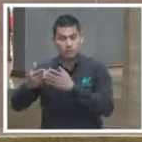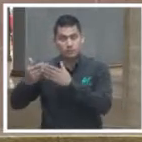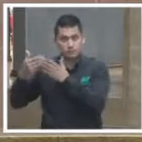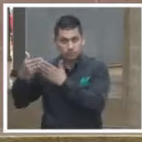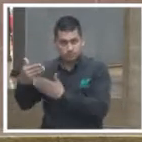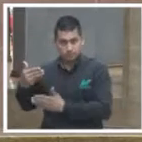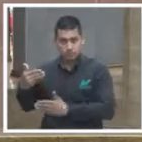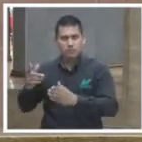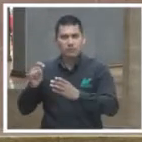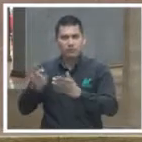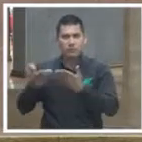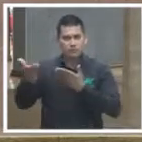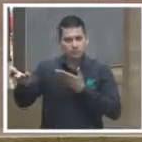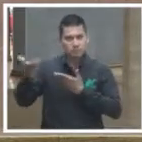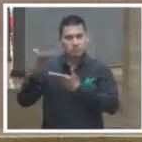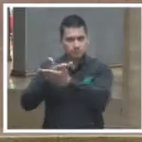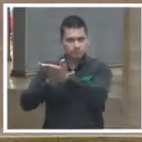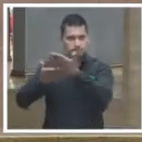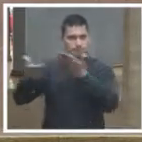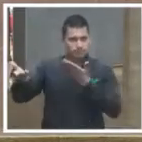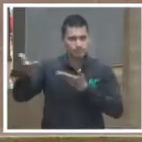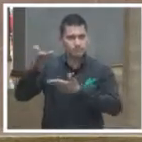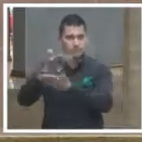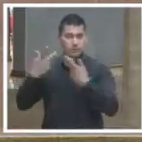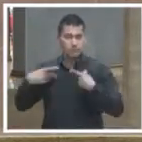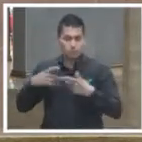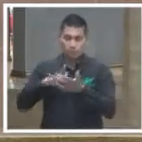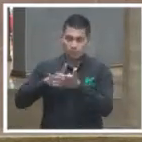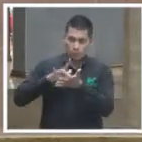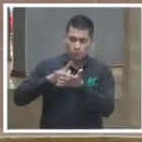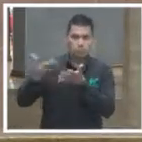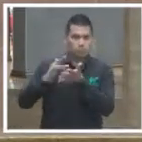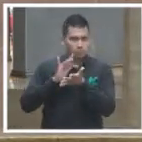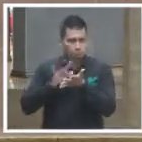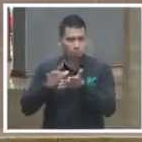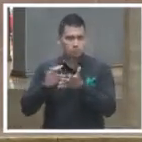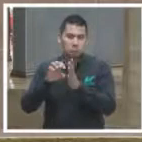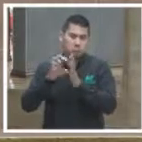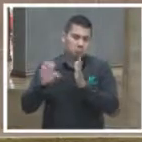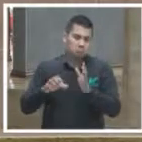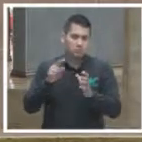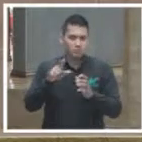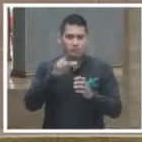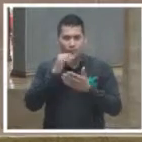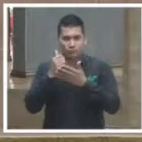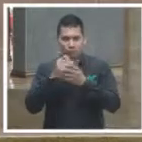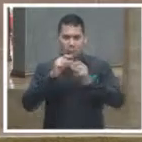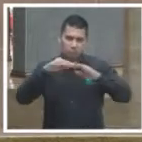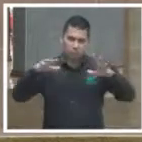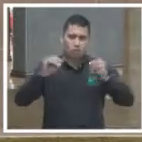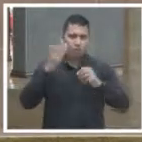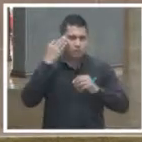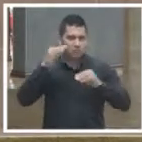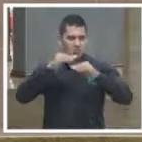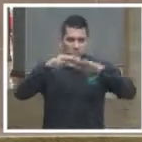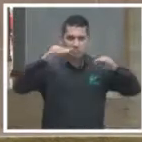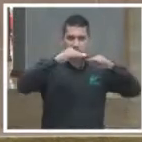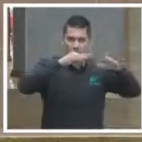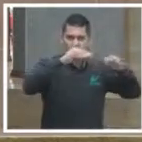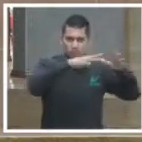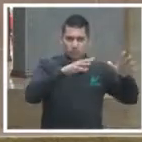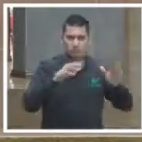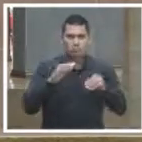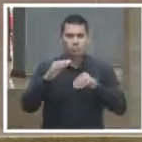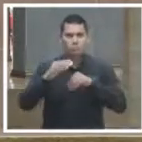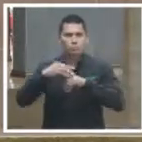ir y venir de la participación de la gente a través del twitter y facebook ¿por qué? porque en estos medios en